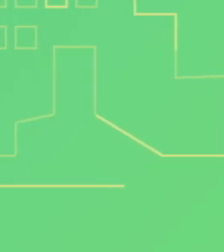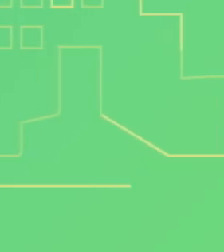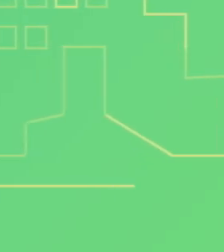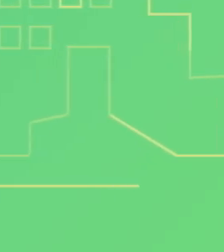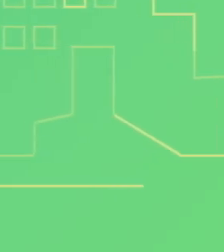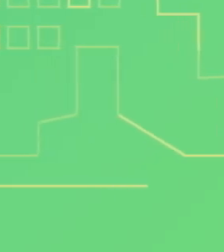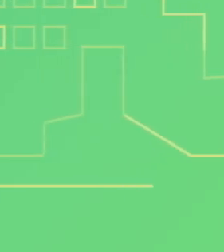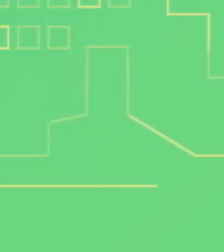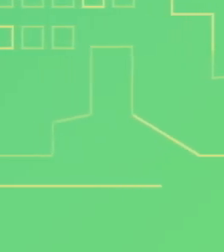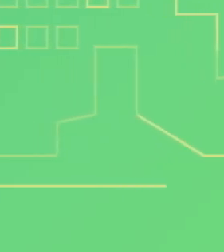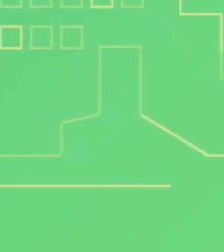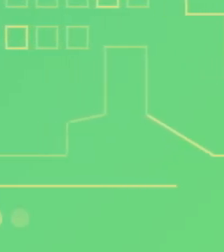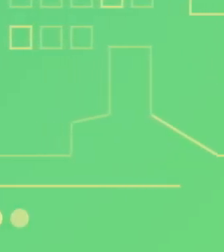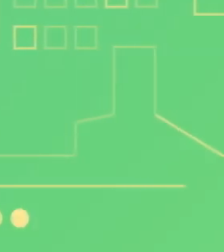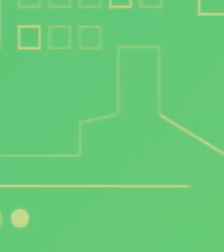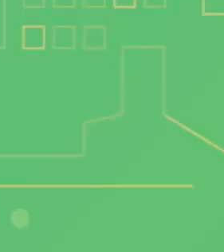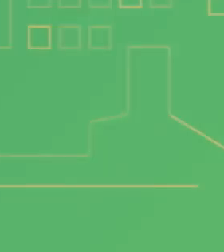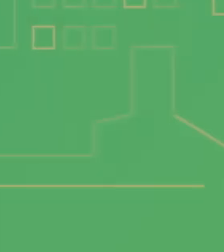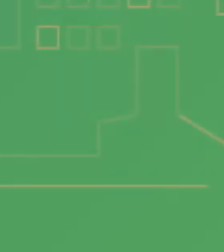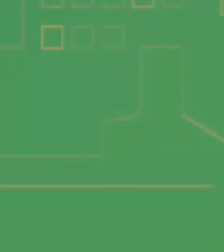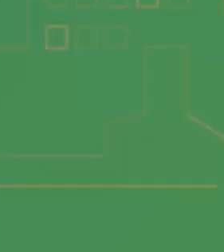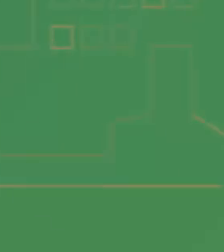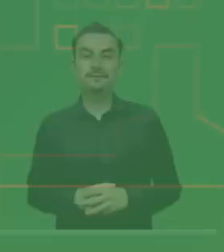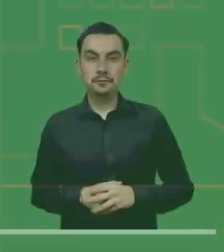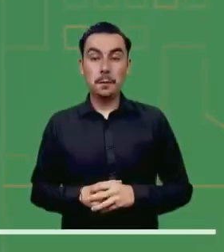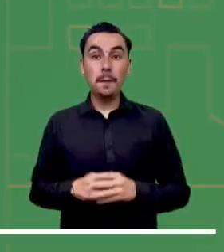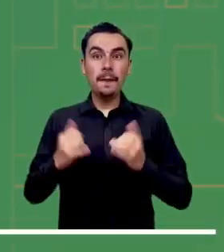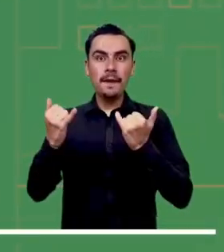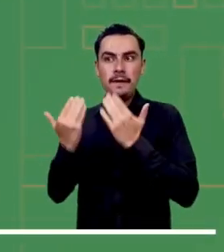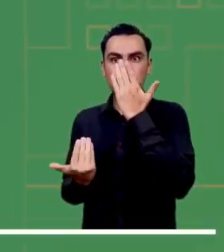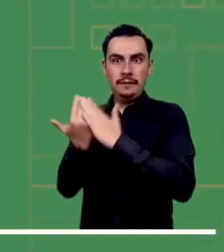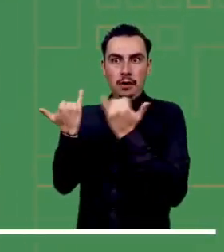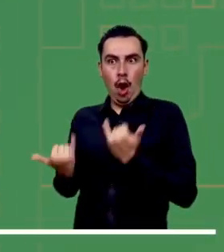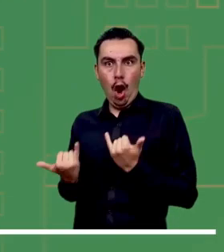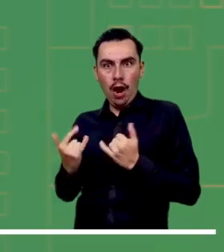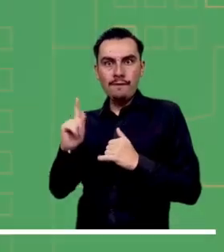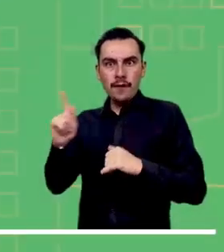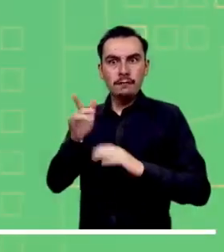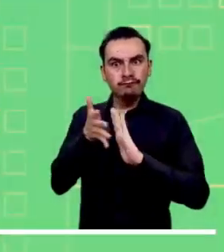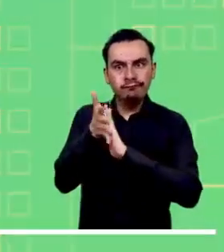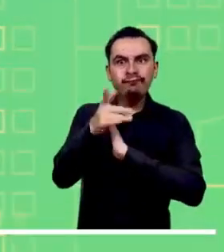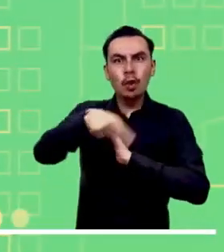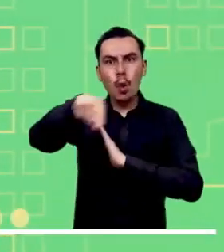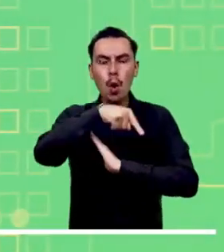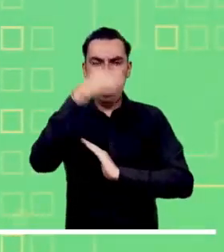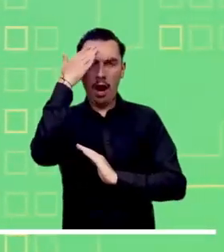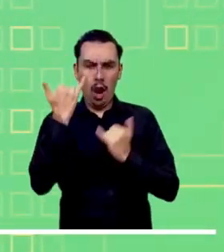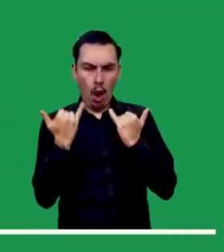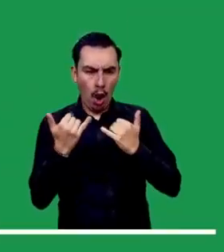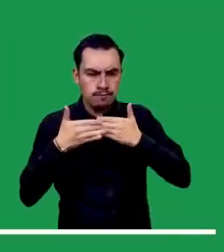Iniciamos este martes con el pronóstico del tiempo de la mañana en todo el territorio nacional.